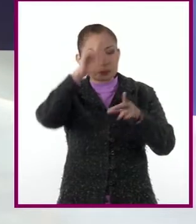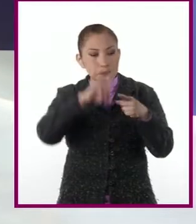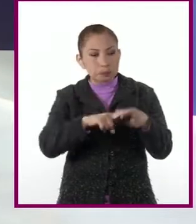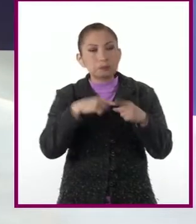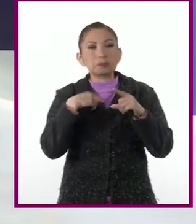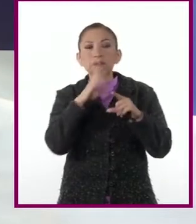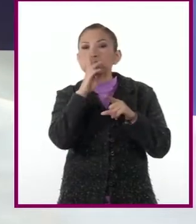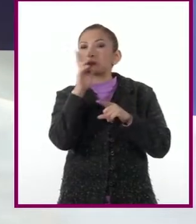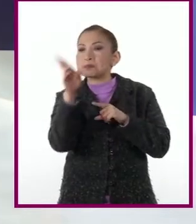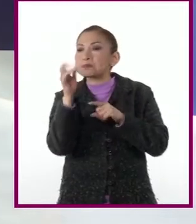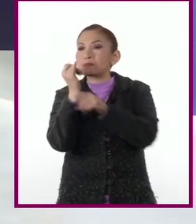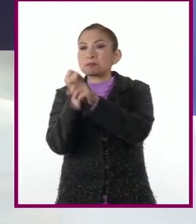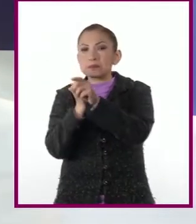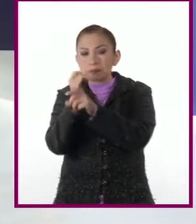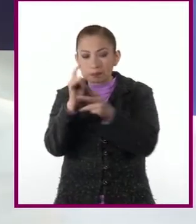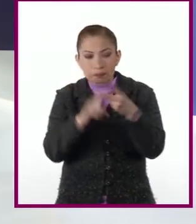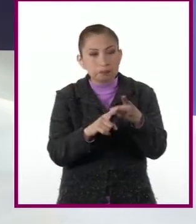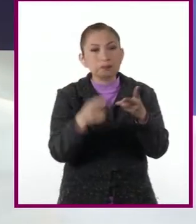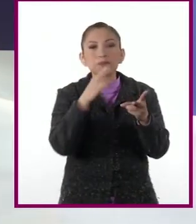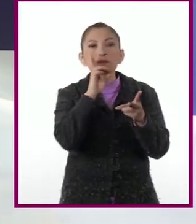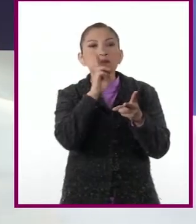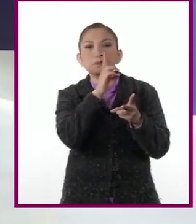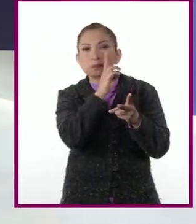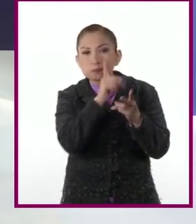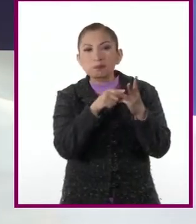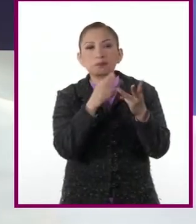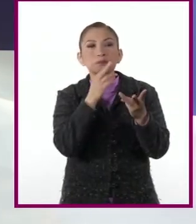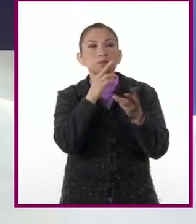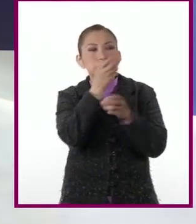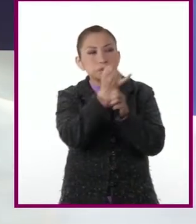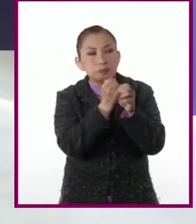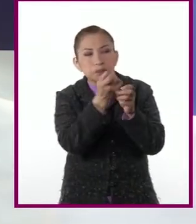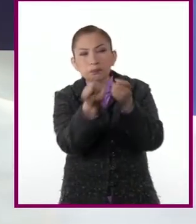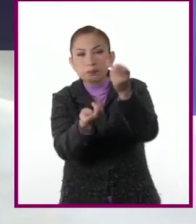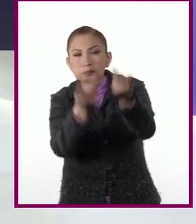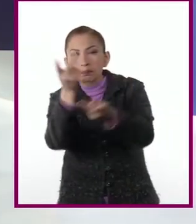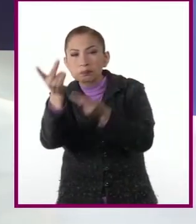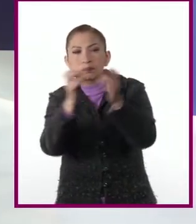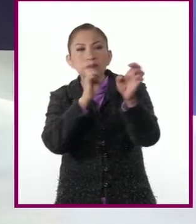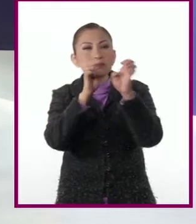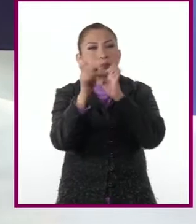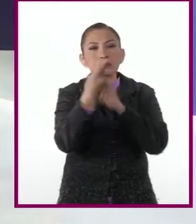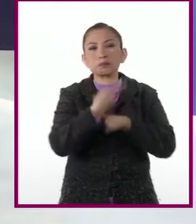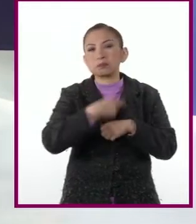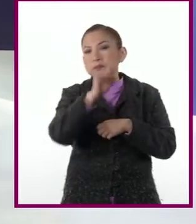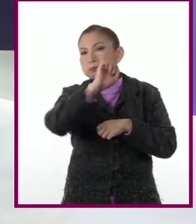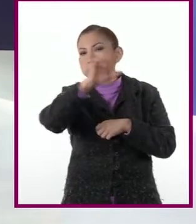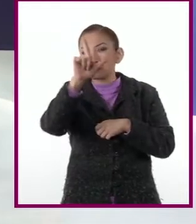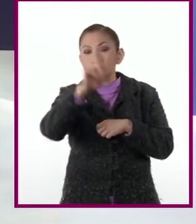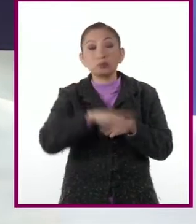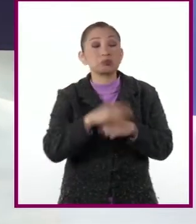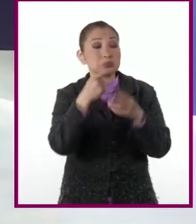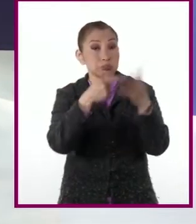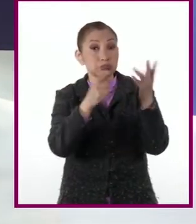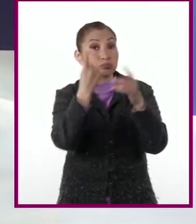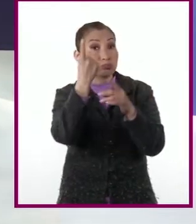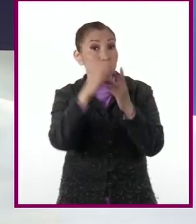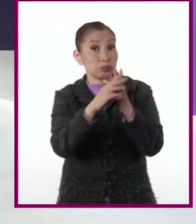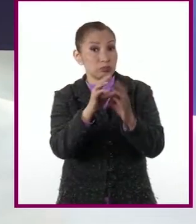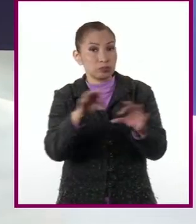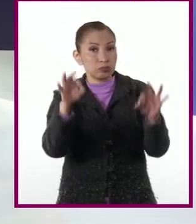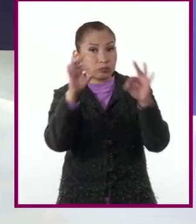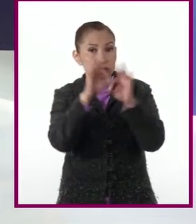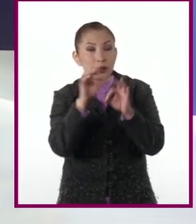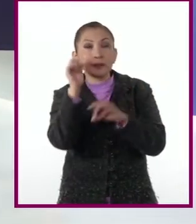resultados de estudios, noticias, reportajes, entrevistas con especialistas. Y muy importante,